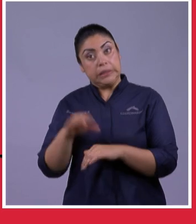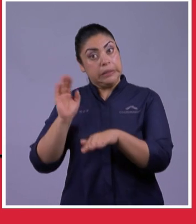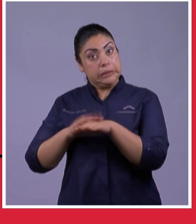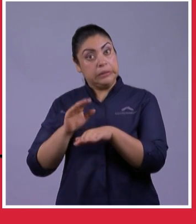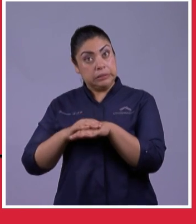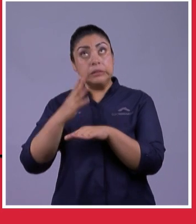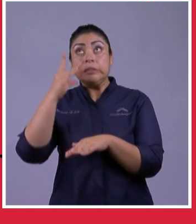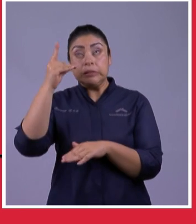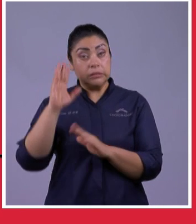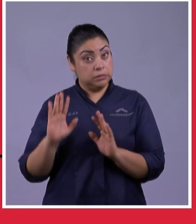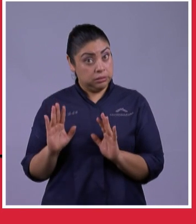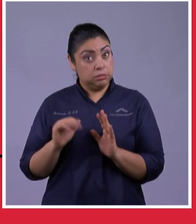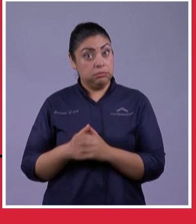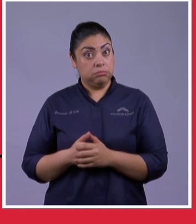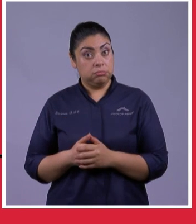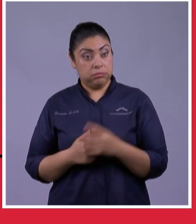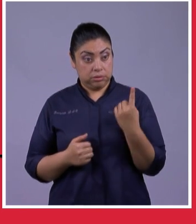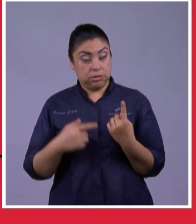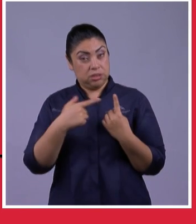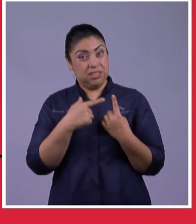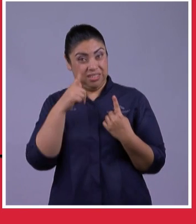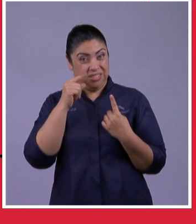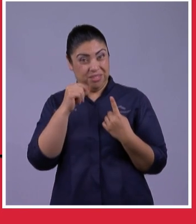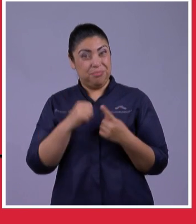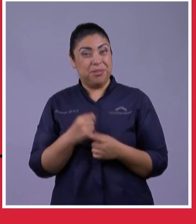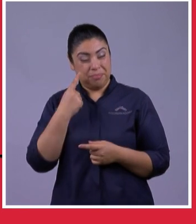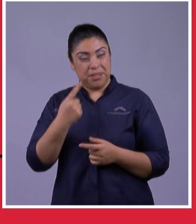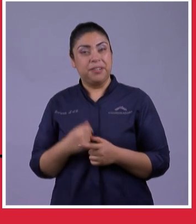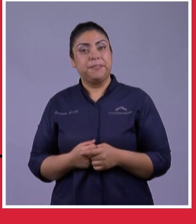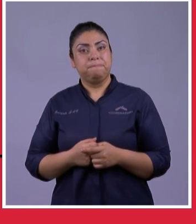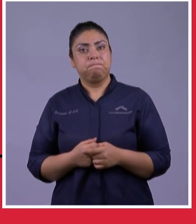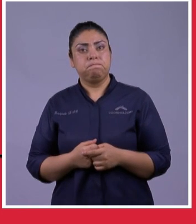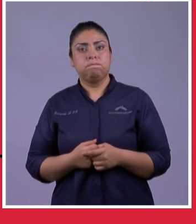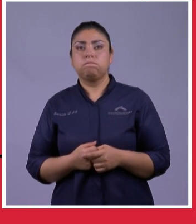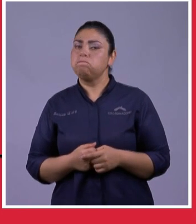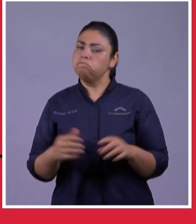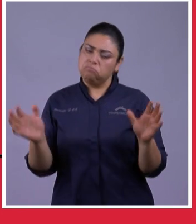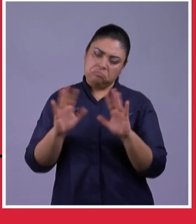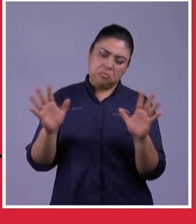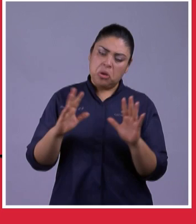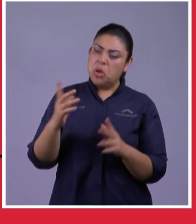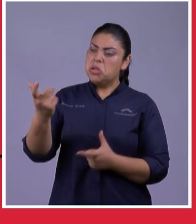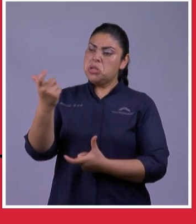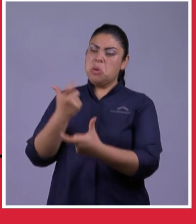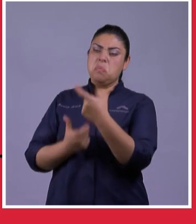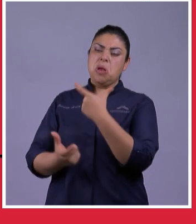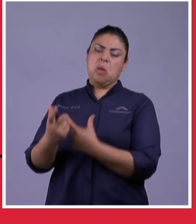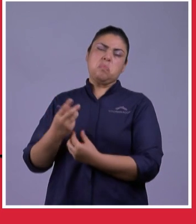como así sigan leyendo no sea que me sacia y te niegue